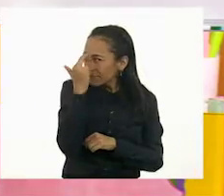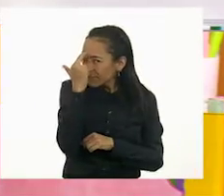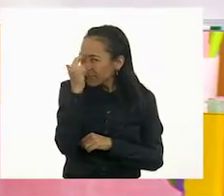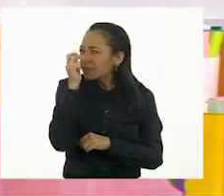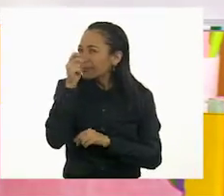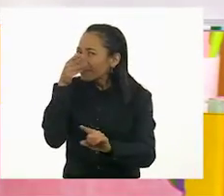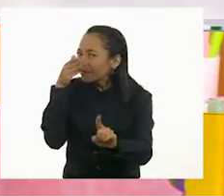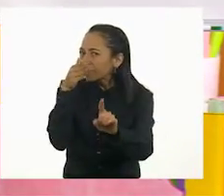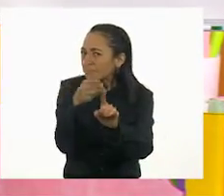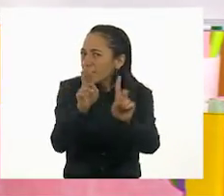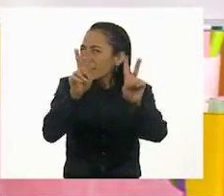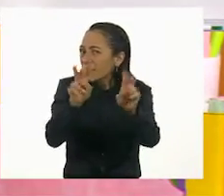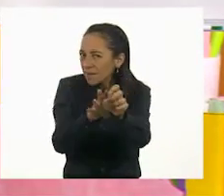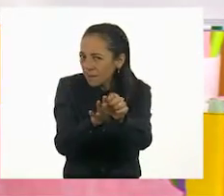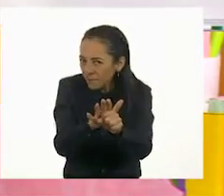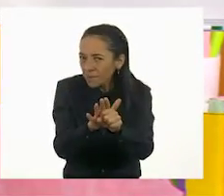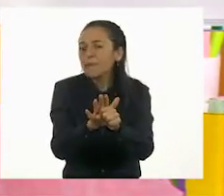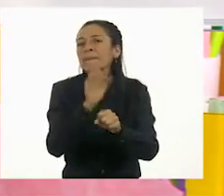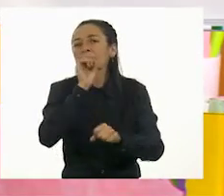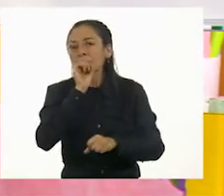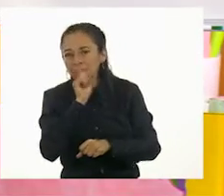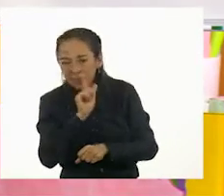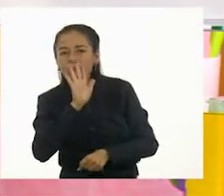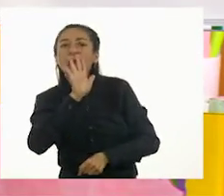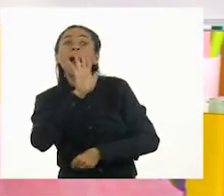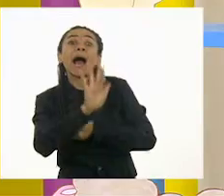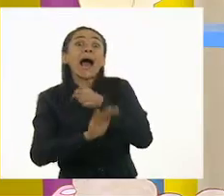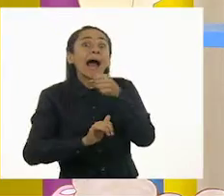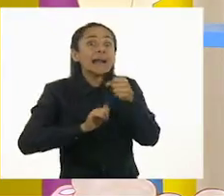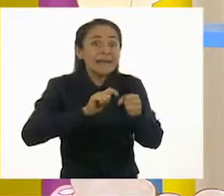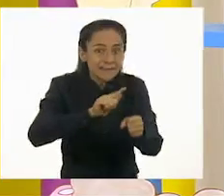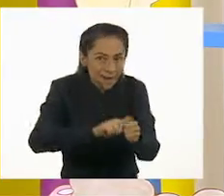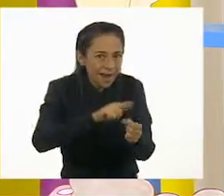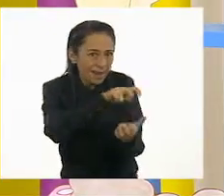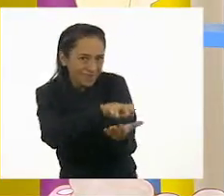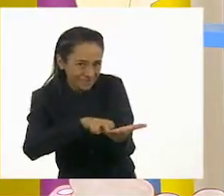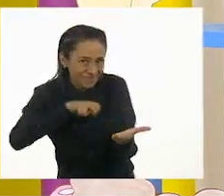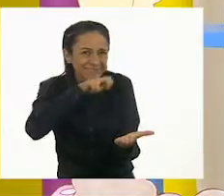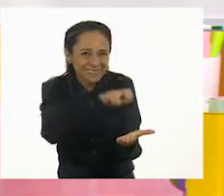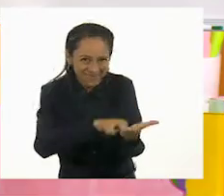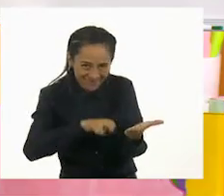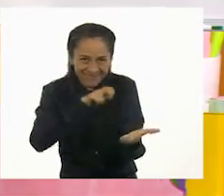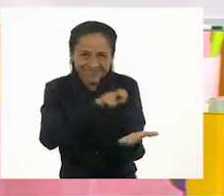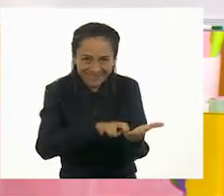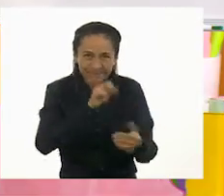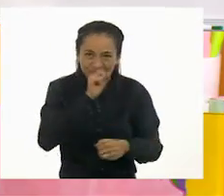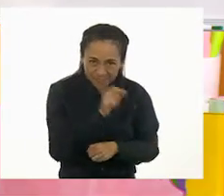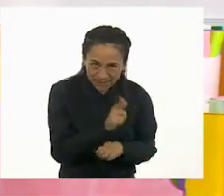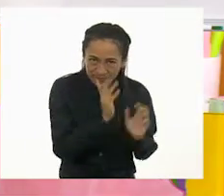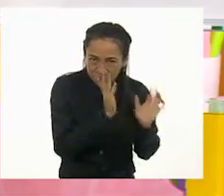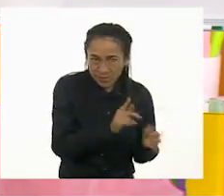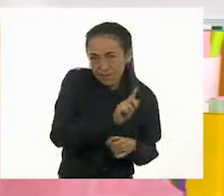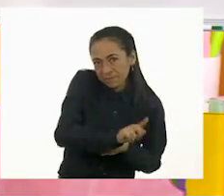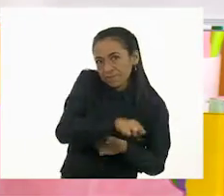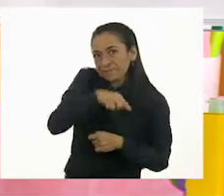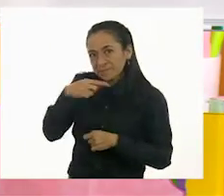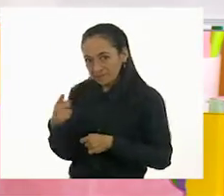domésticos y los animales silvestres. Muy bien, animales domésticos y silvestres.